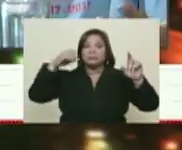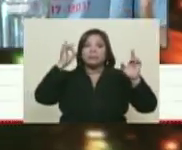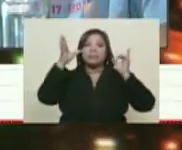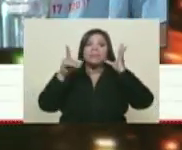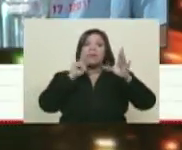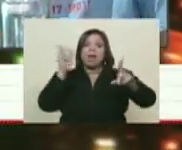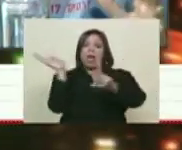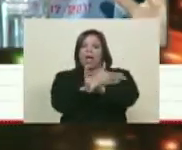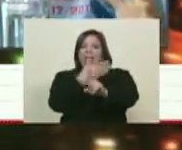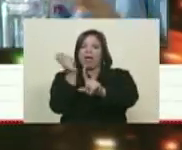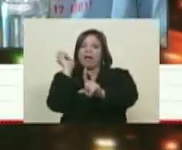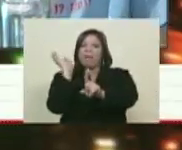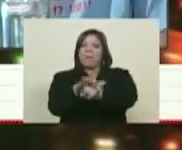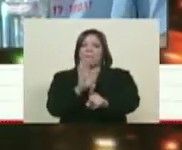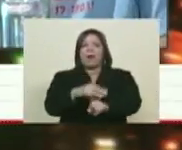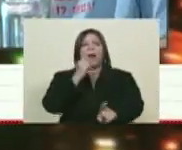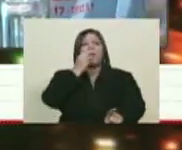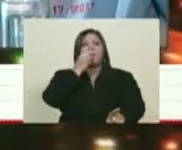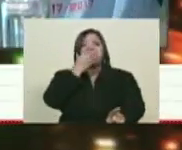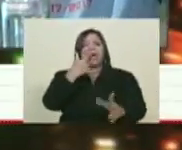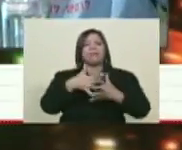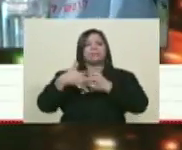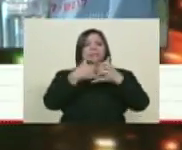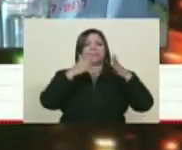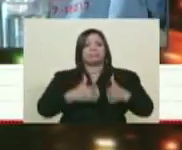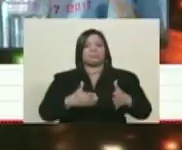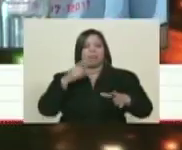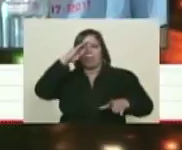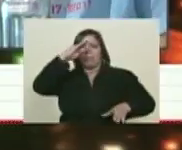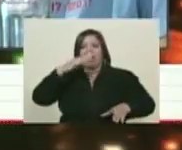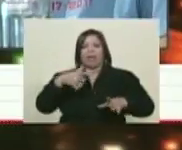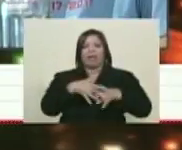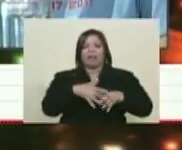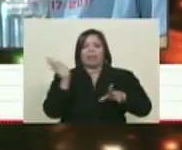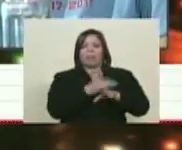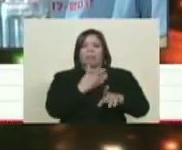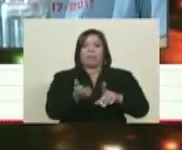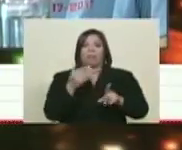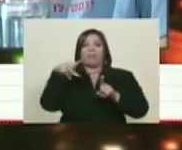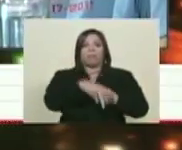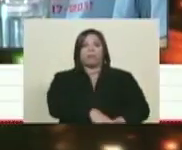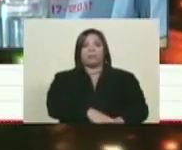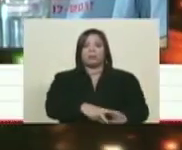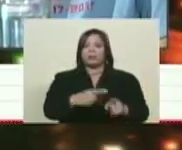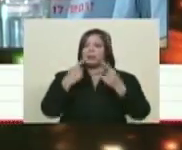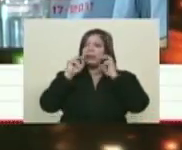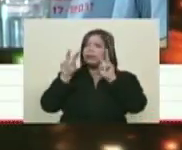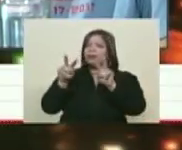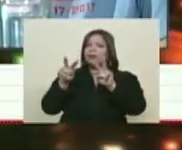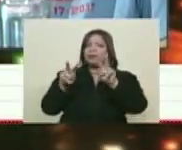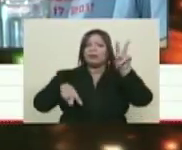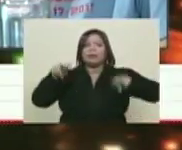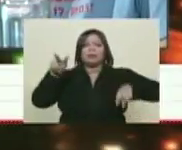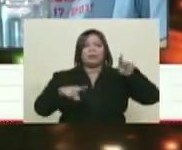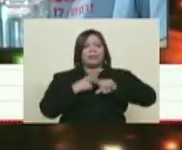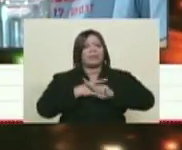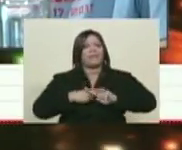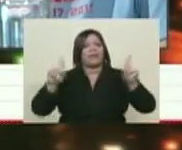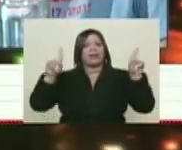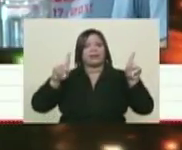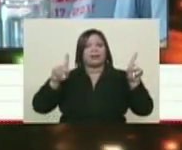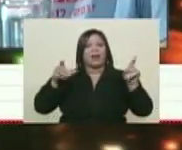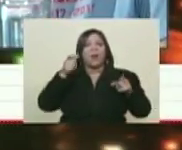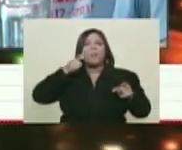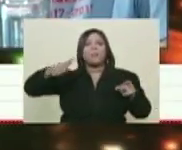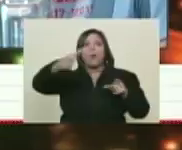tortura a los buenos norteamericanos, al ejército, a los marinos, ¿no? Y cuando vemos esta exposición, vemos que el pueblo vietnamita